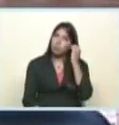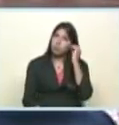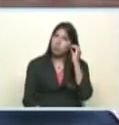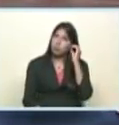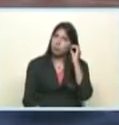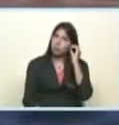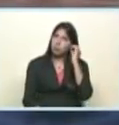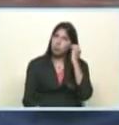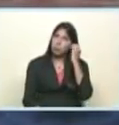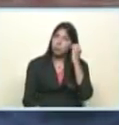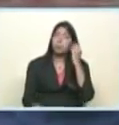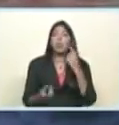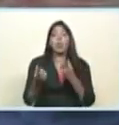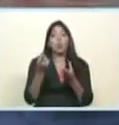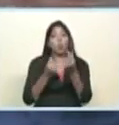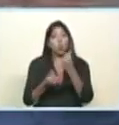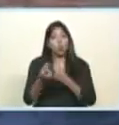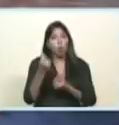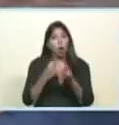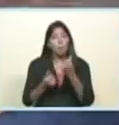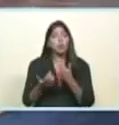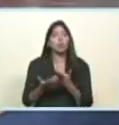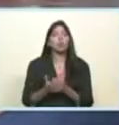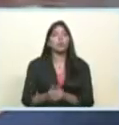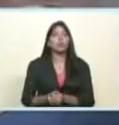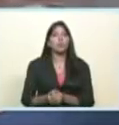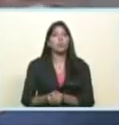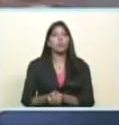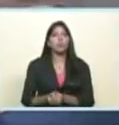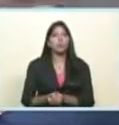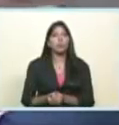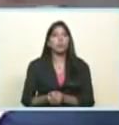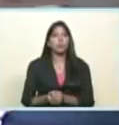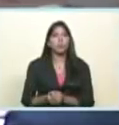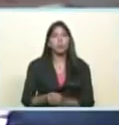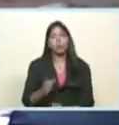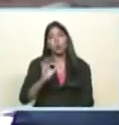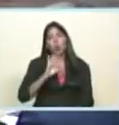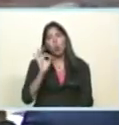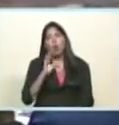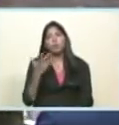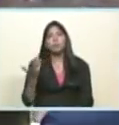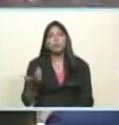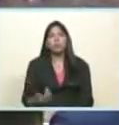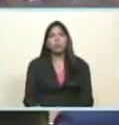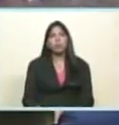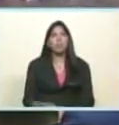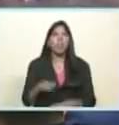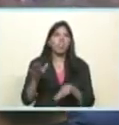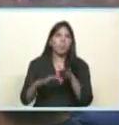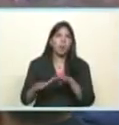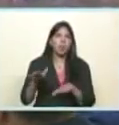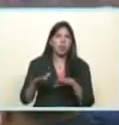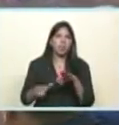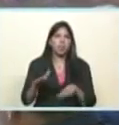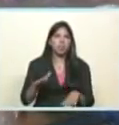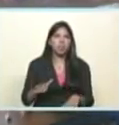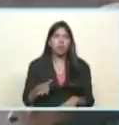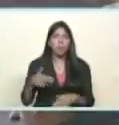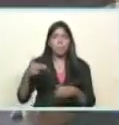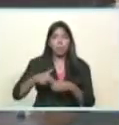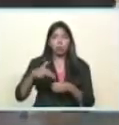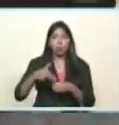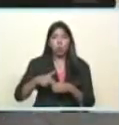económico el nuevo modelo económico sustitutivo o sustituto del capitalismo rentista dependiente petrolero